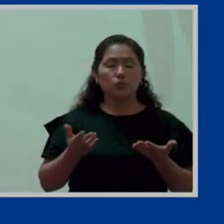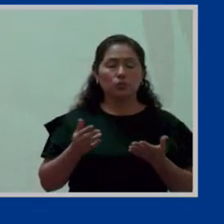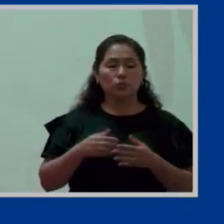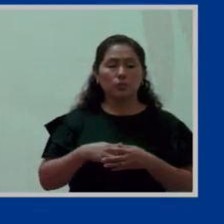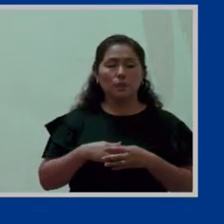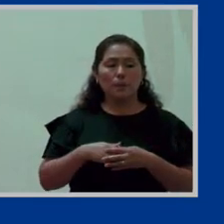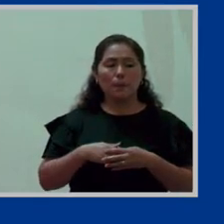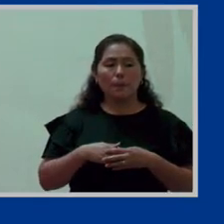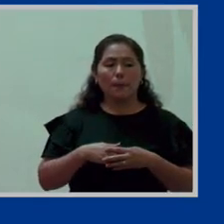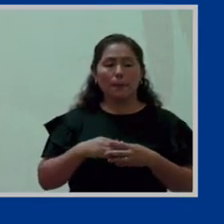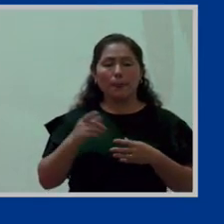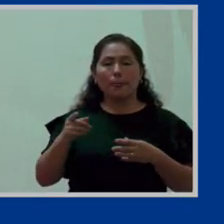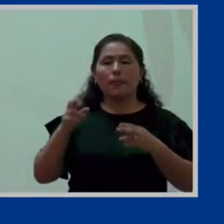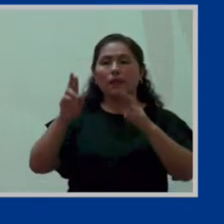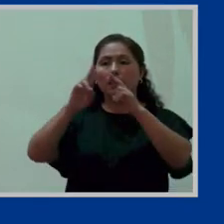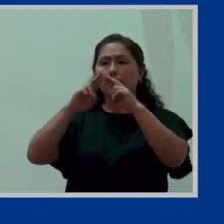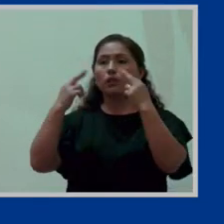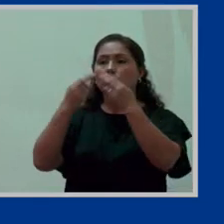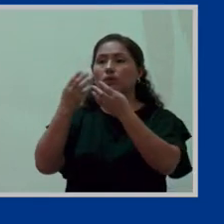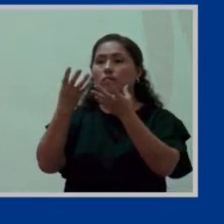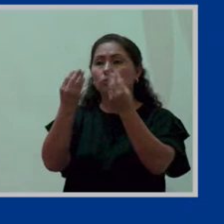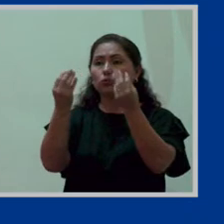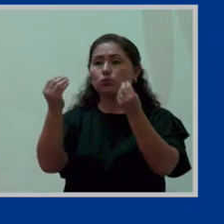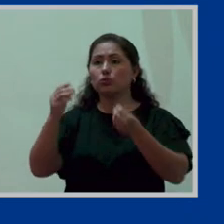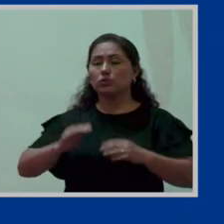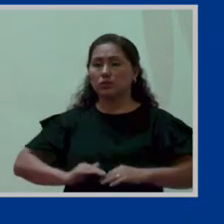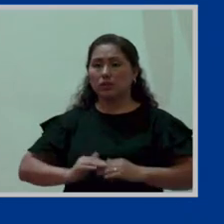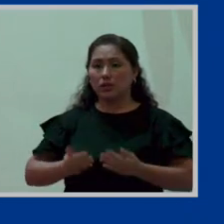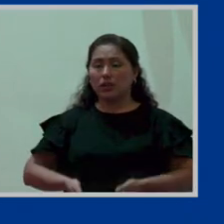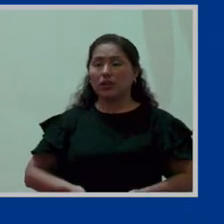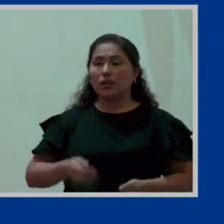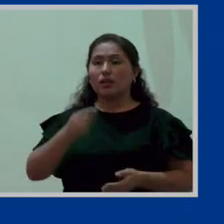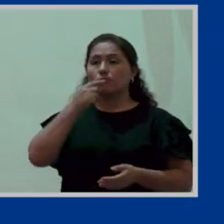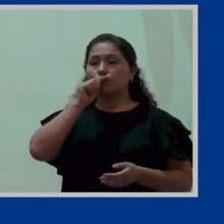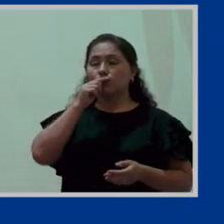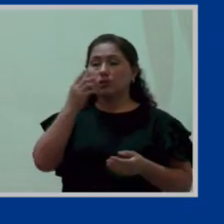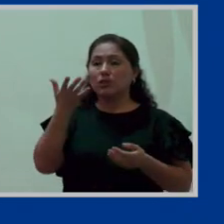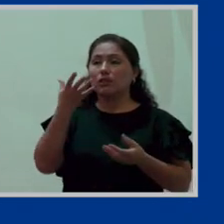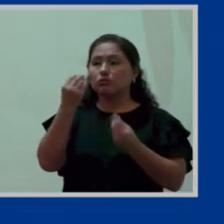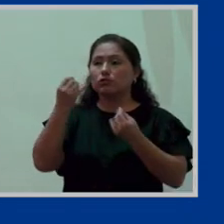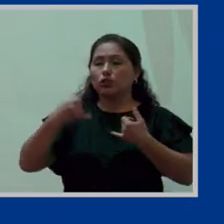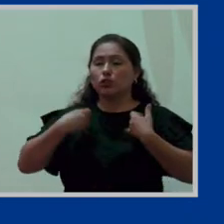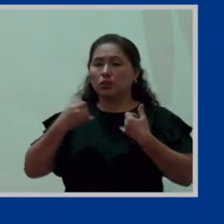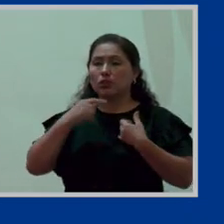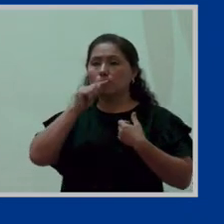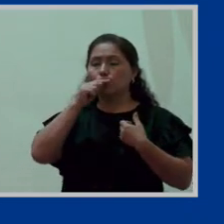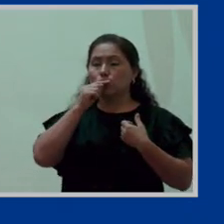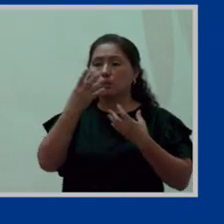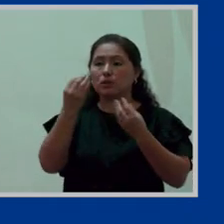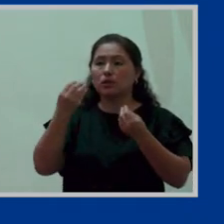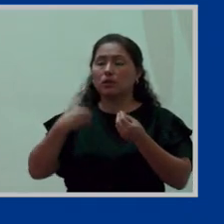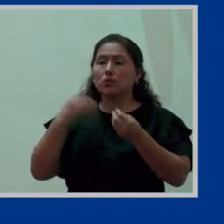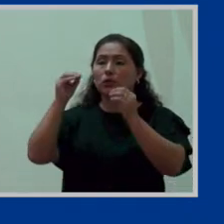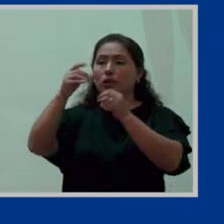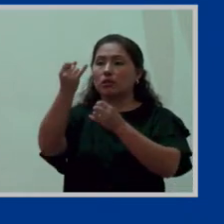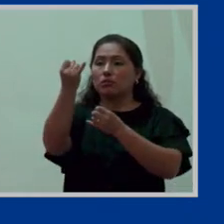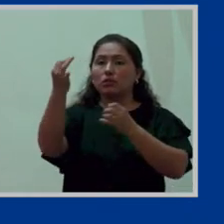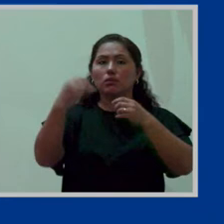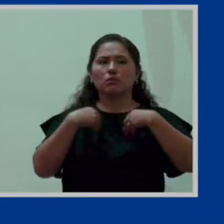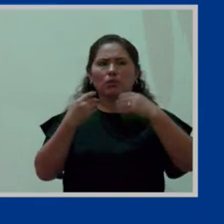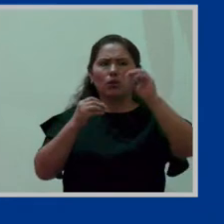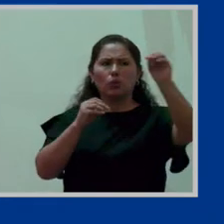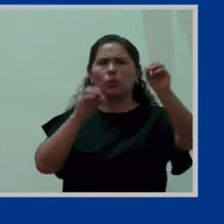el mayor número de mujeres que me ha dado no para porque no tengo la obligación de poner